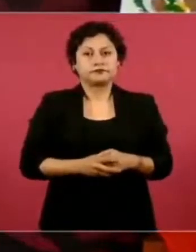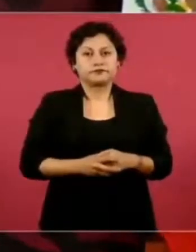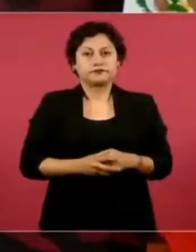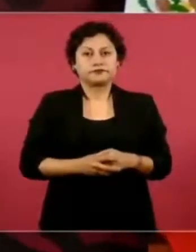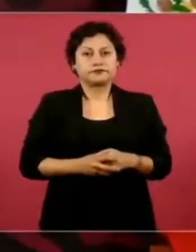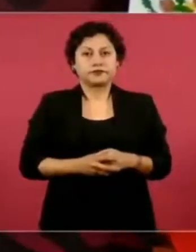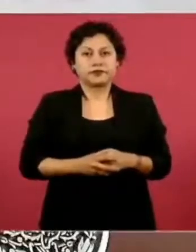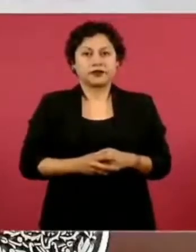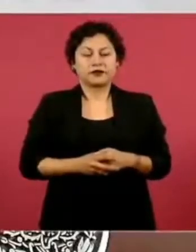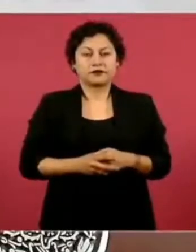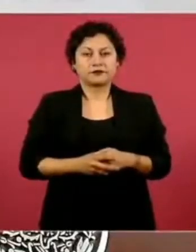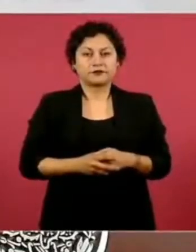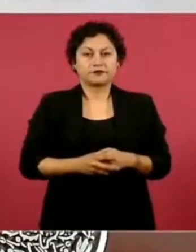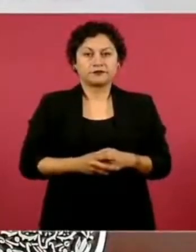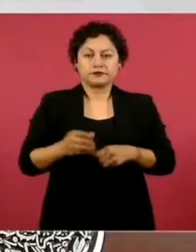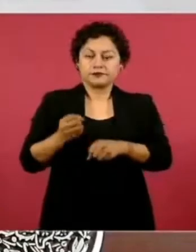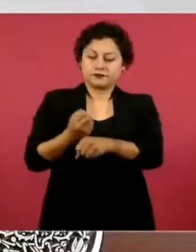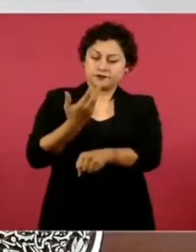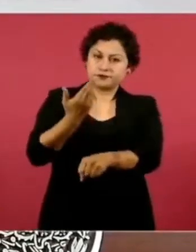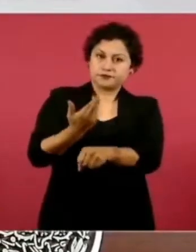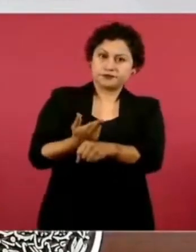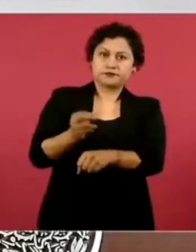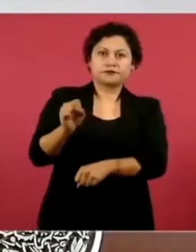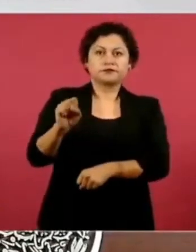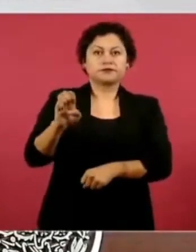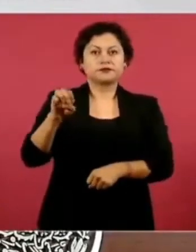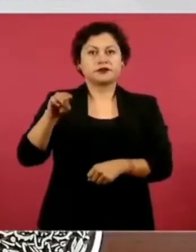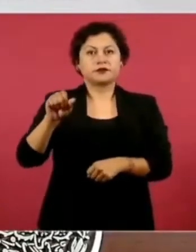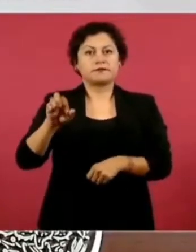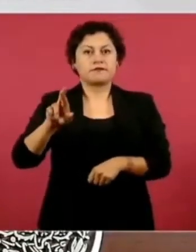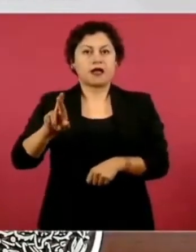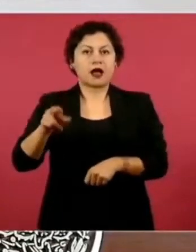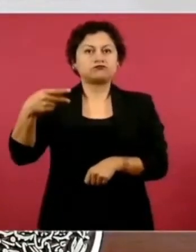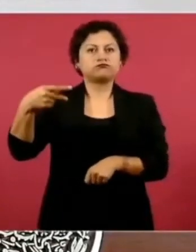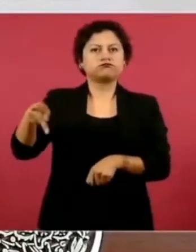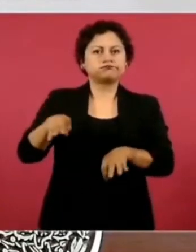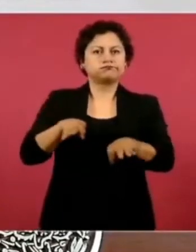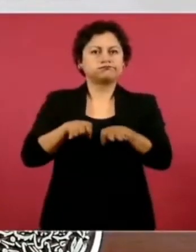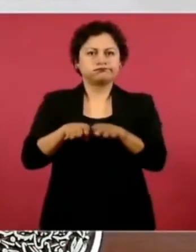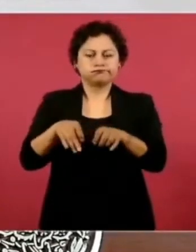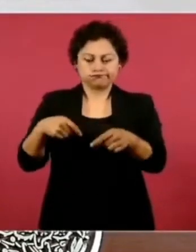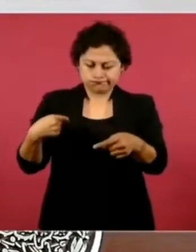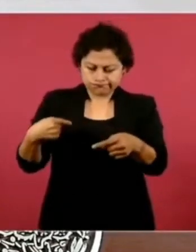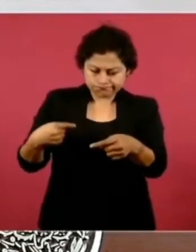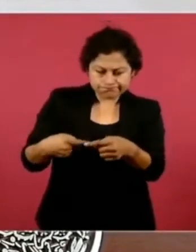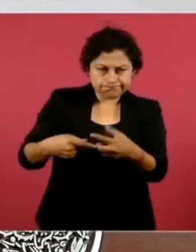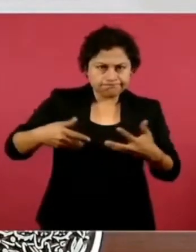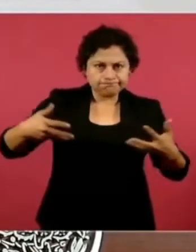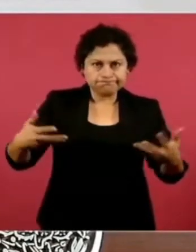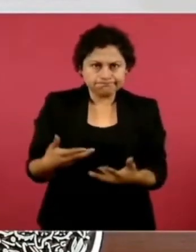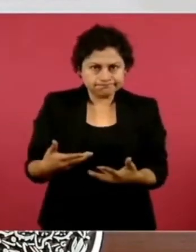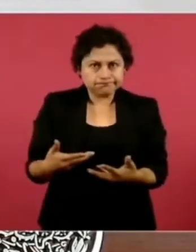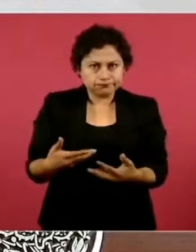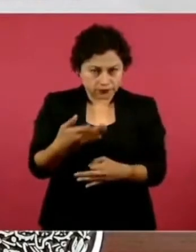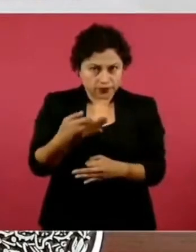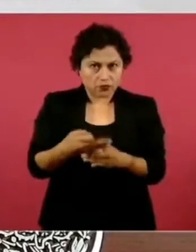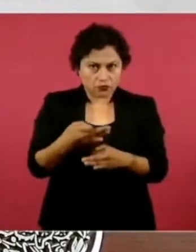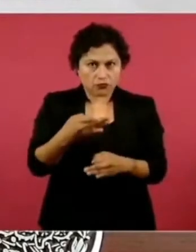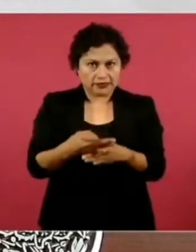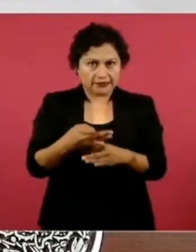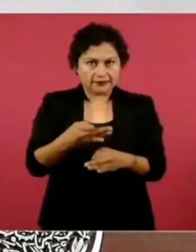Secretaría de Marina en tres